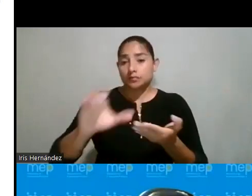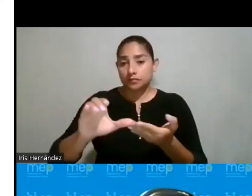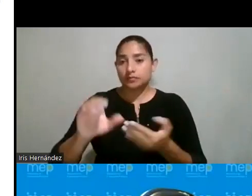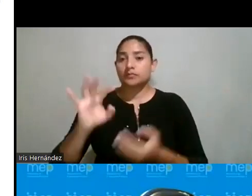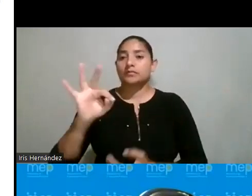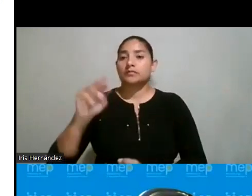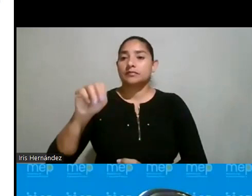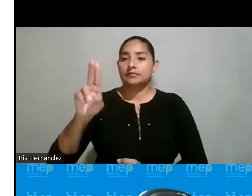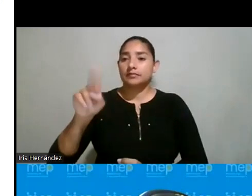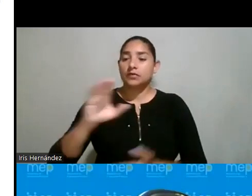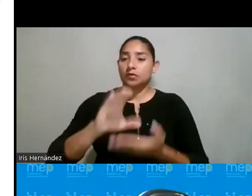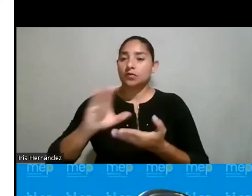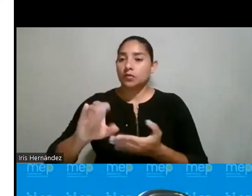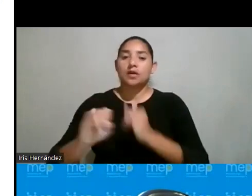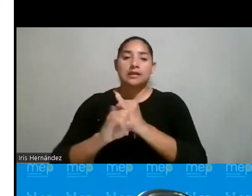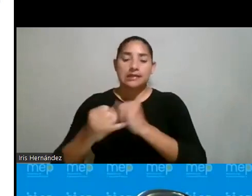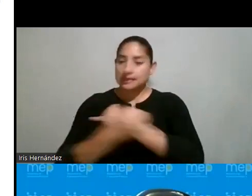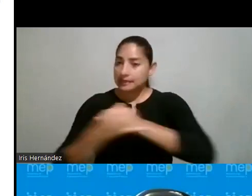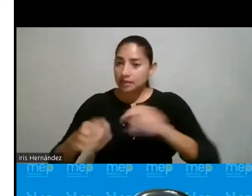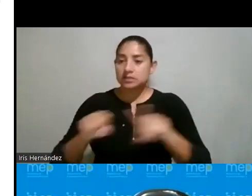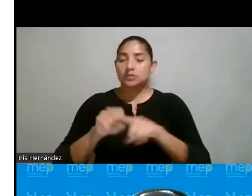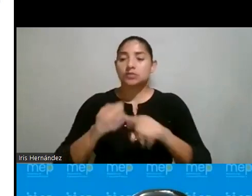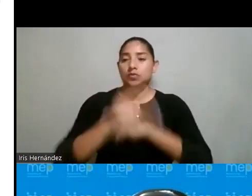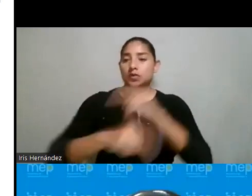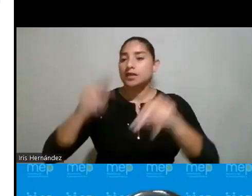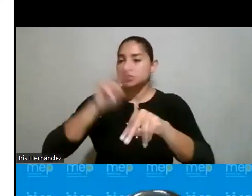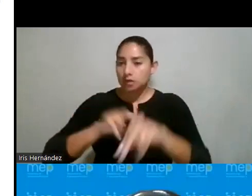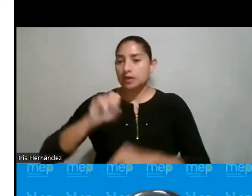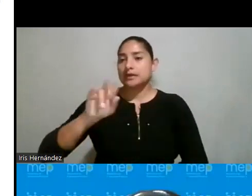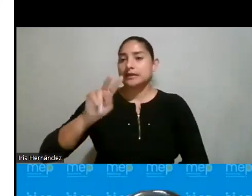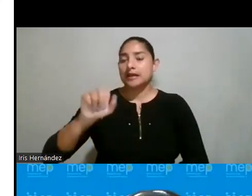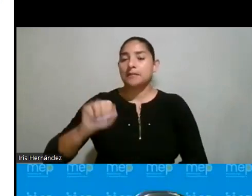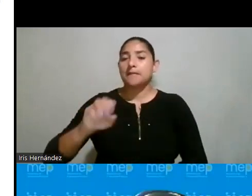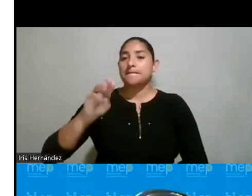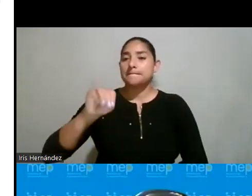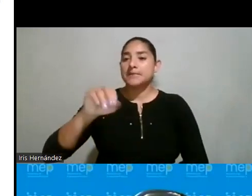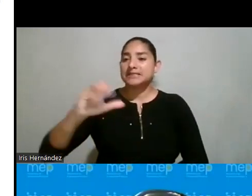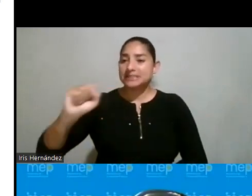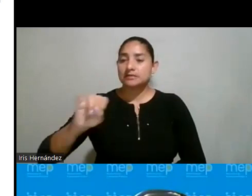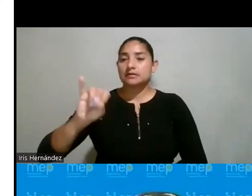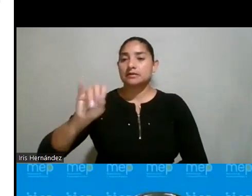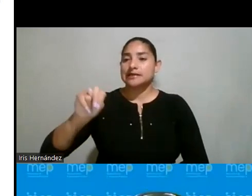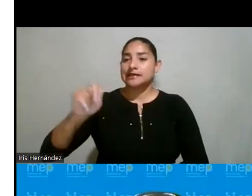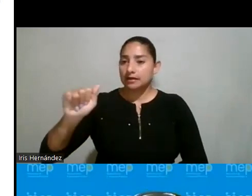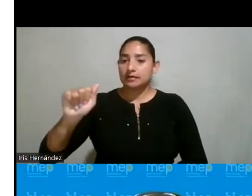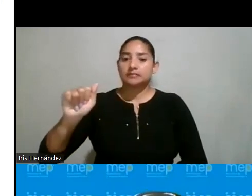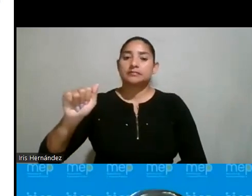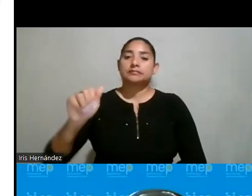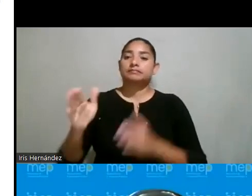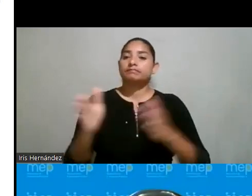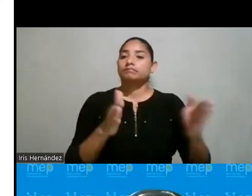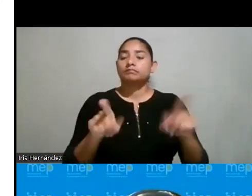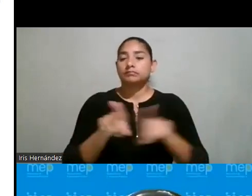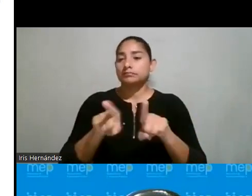Arquitectos, el Instituto Nacional de las Mujeres, el INAMU, el MISID, el INA, también,